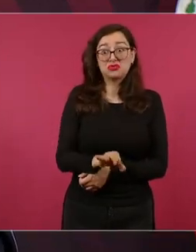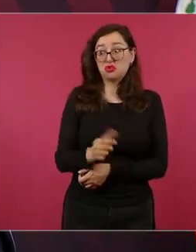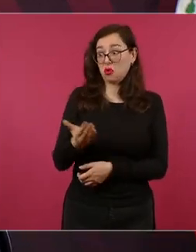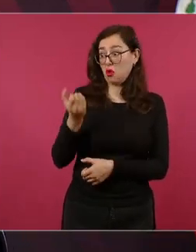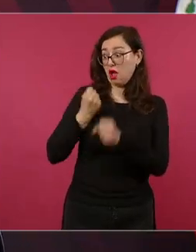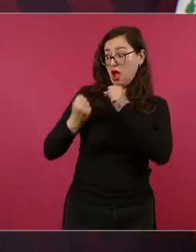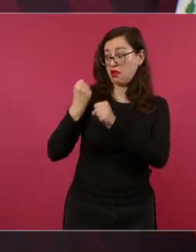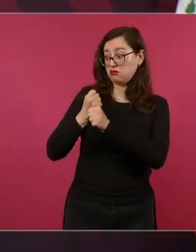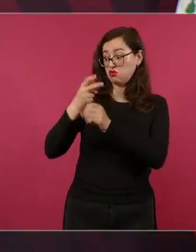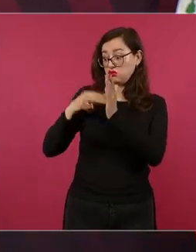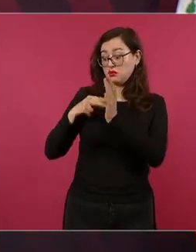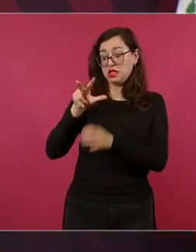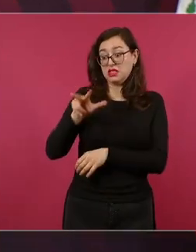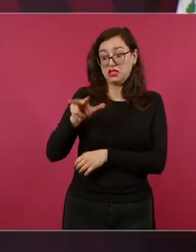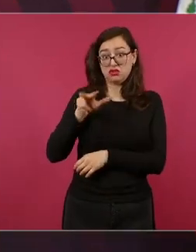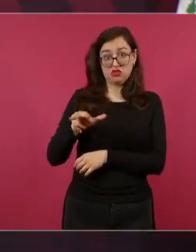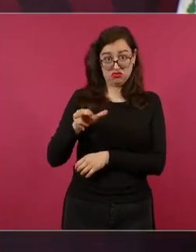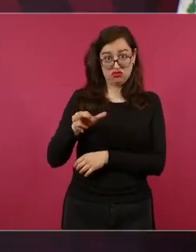y ahora